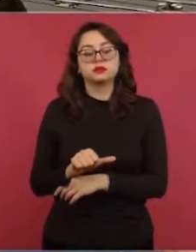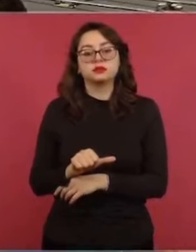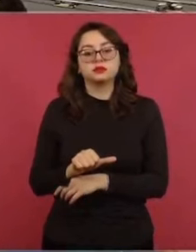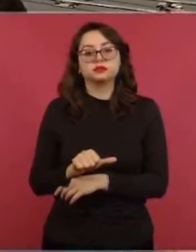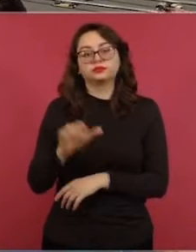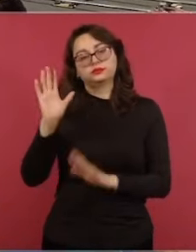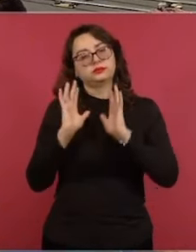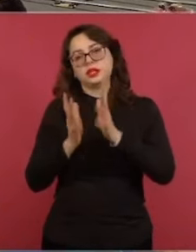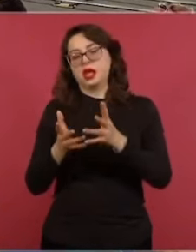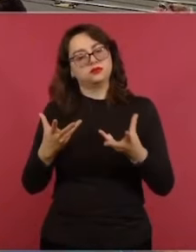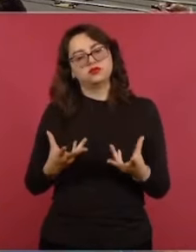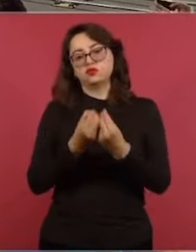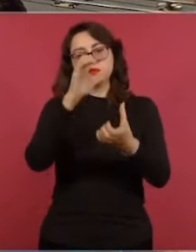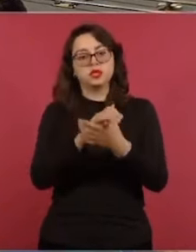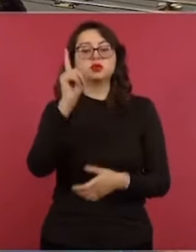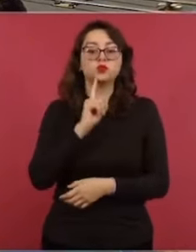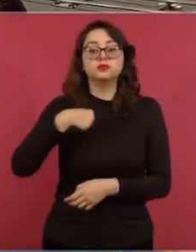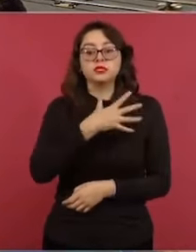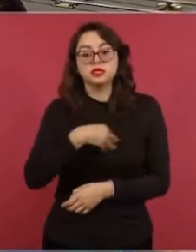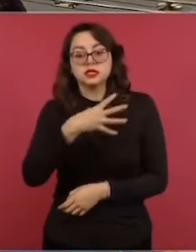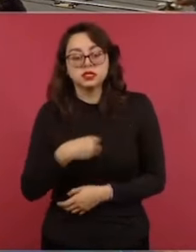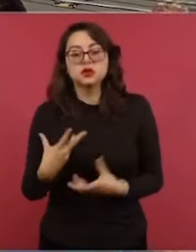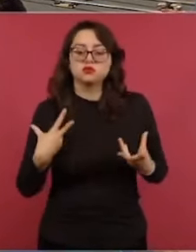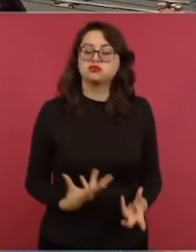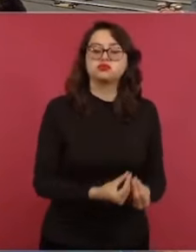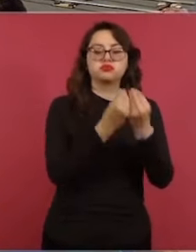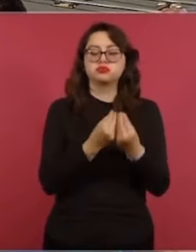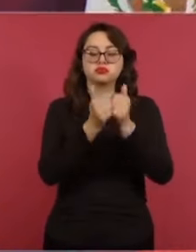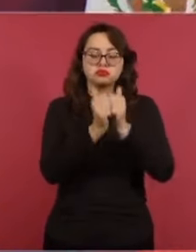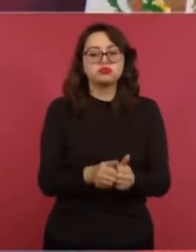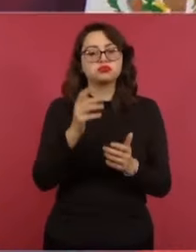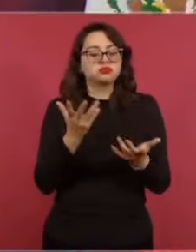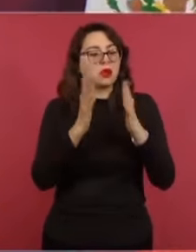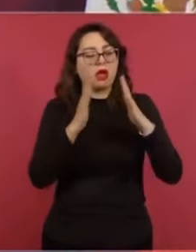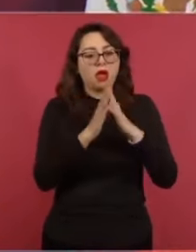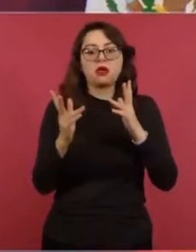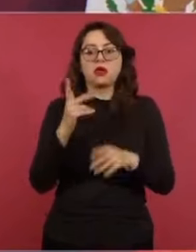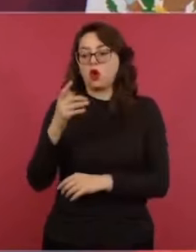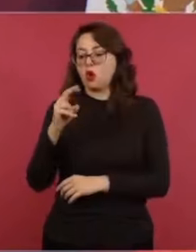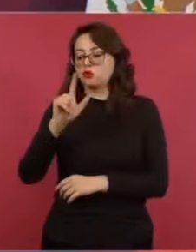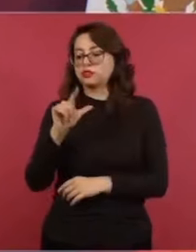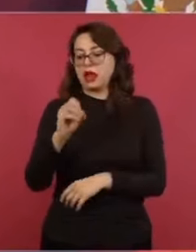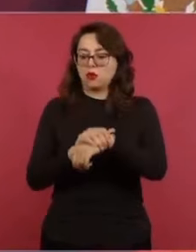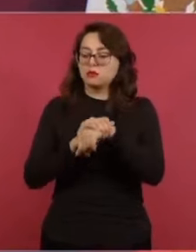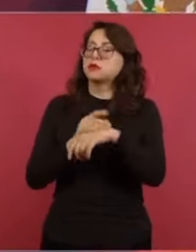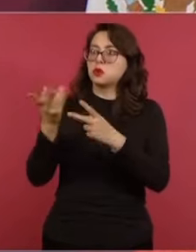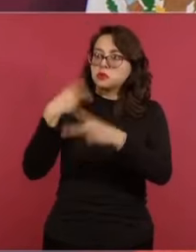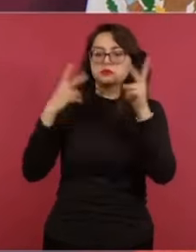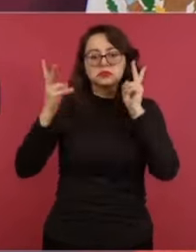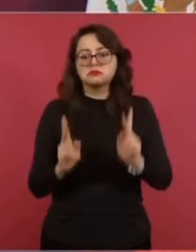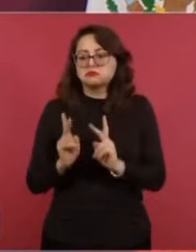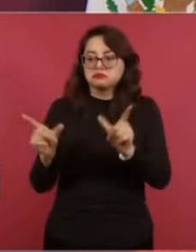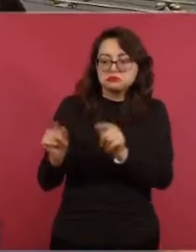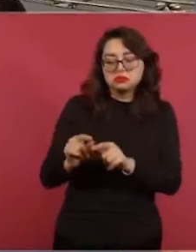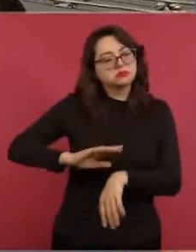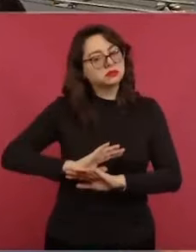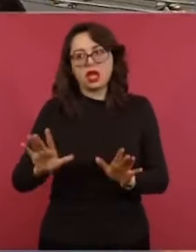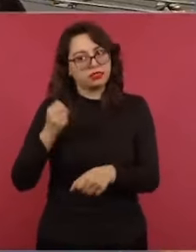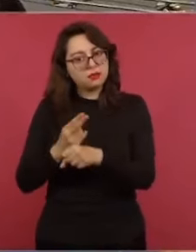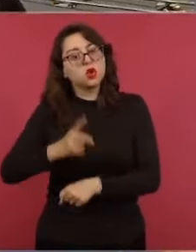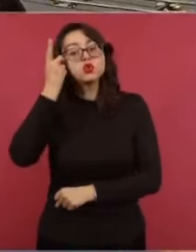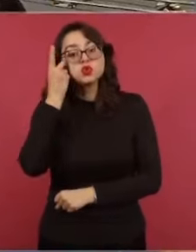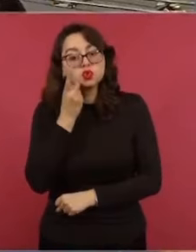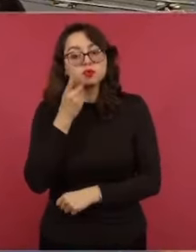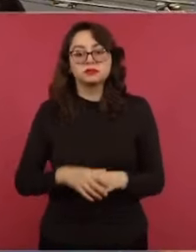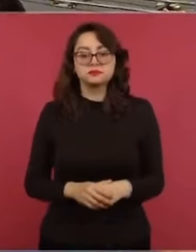Beatriz, con Jesús. Y llegó a visitarme Gonzalo. Ya estuvimos ahí platicando. Y ya, a dormir. Se pone